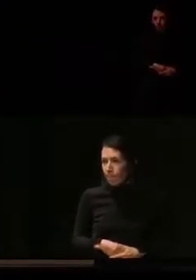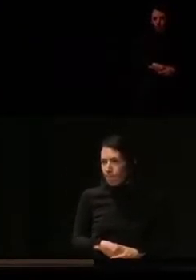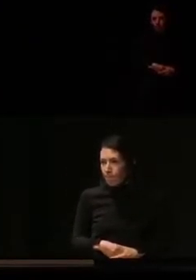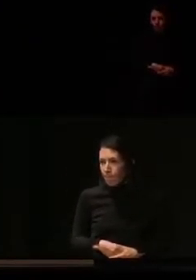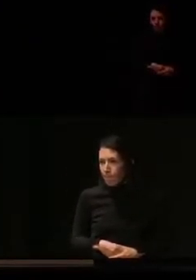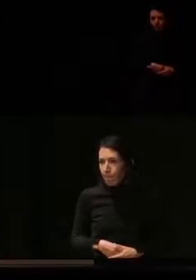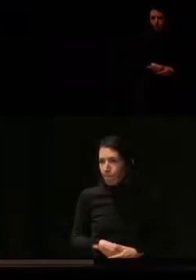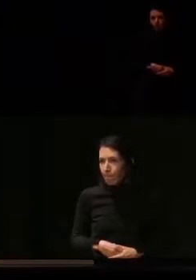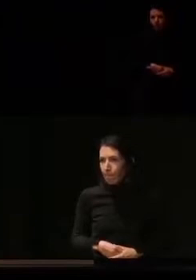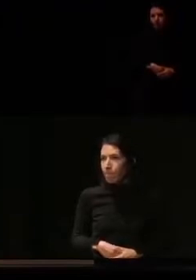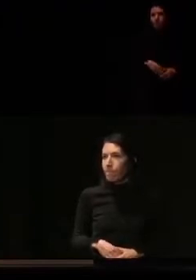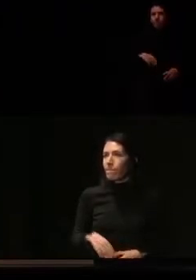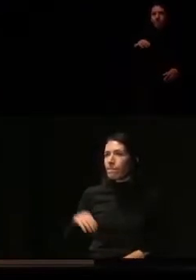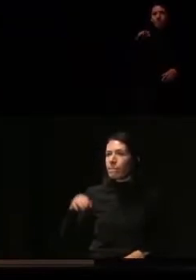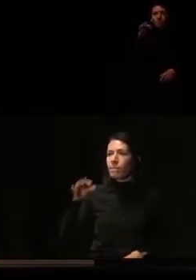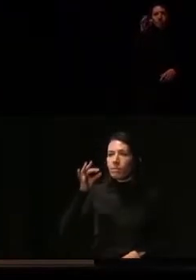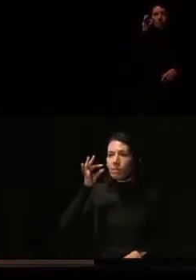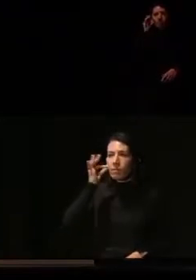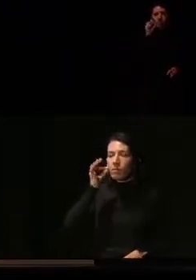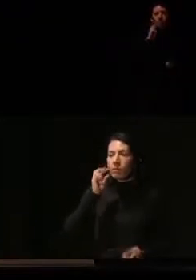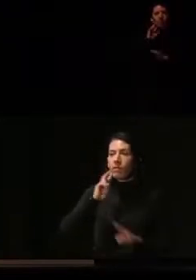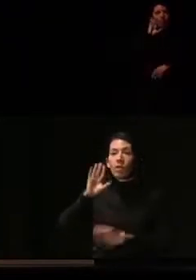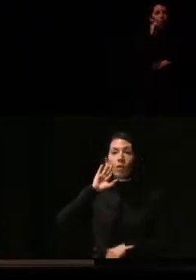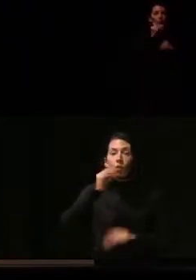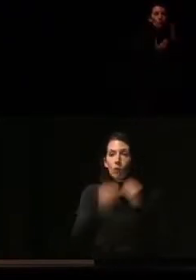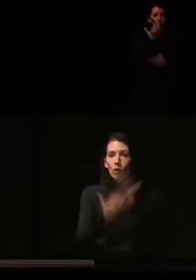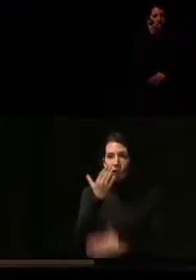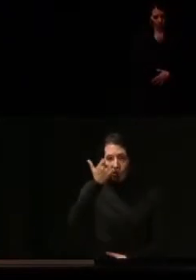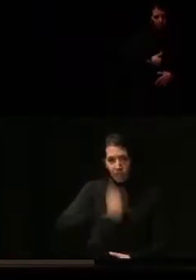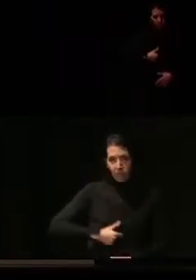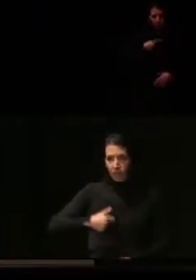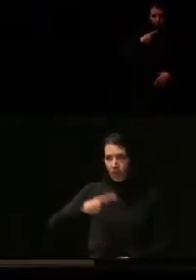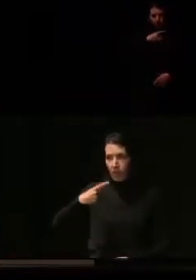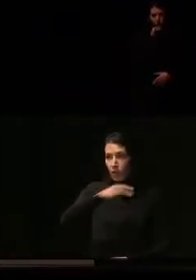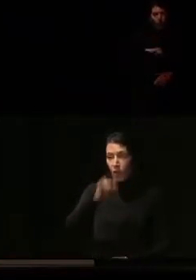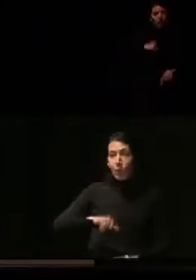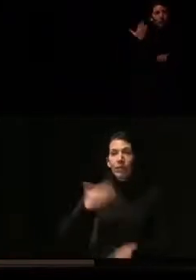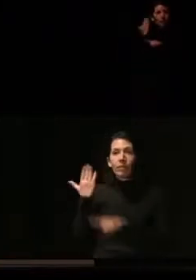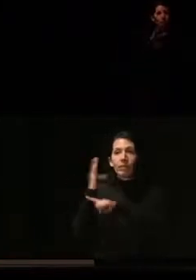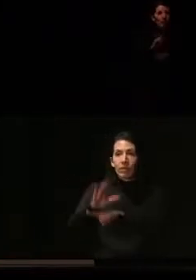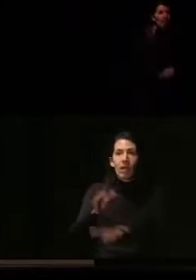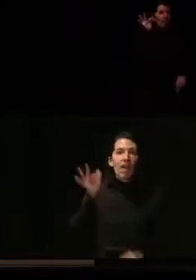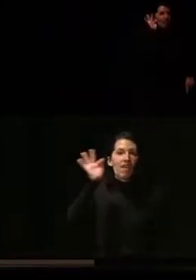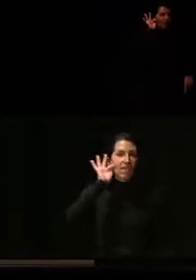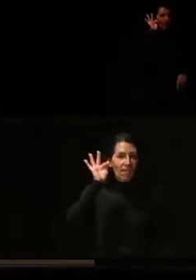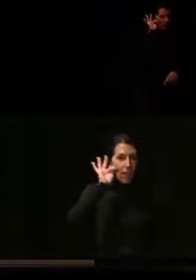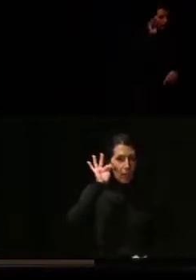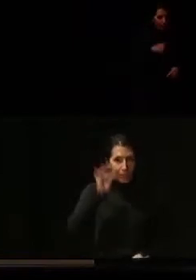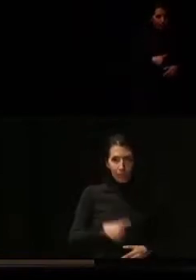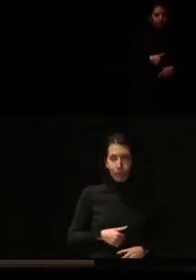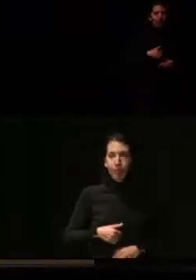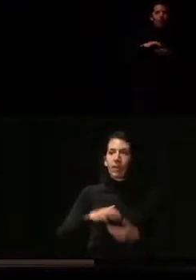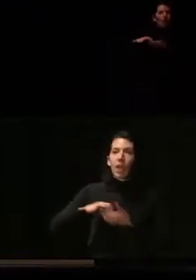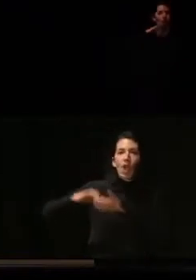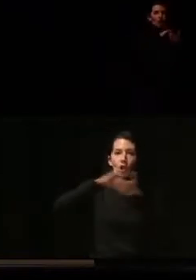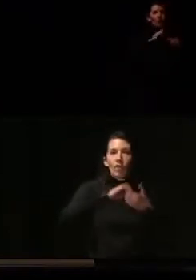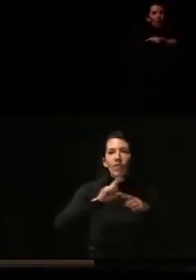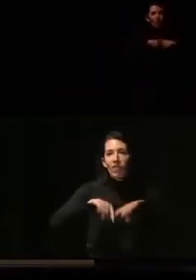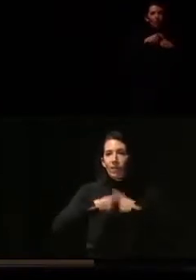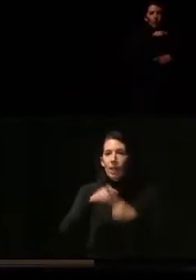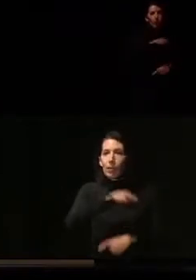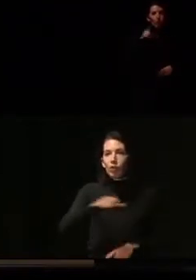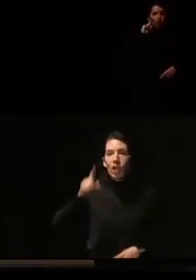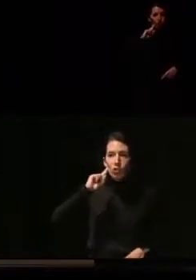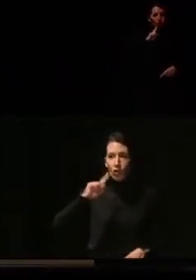Sí, hola, buenos días. Mi nombre es Begoña Gómez y vengo en representación de FIAPAS. Es la Confederación de Familias de Personas